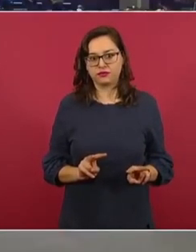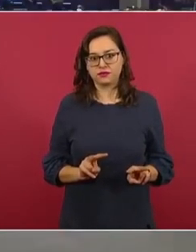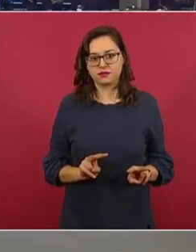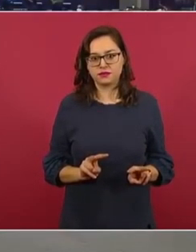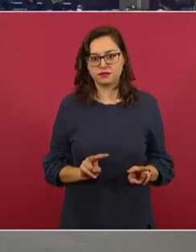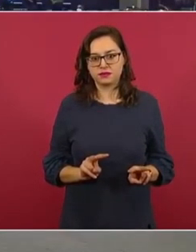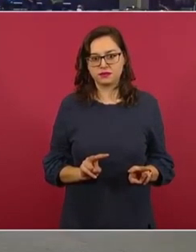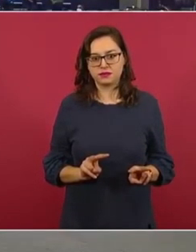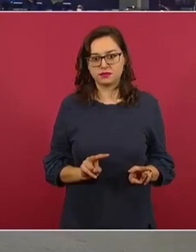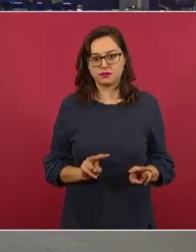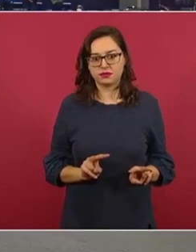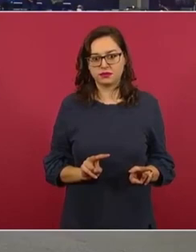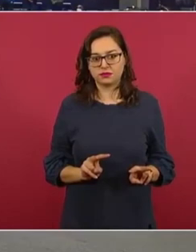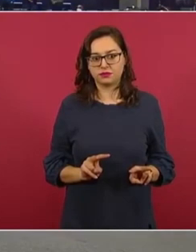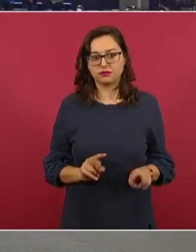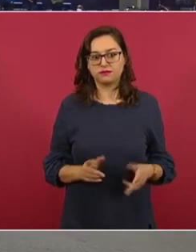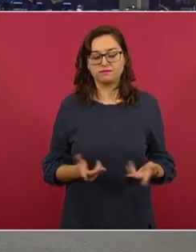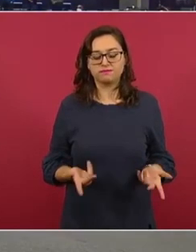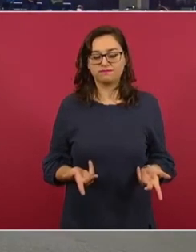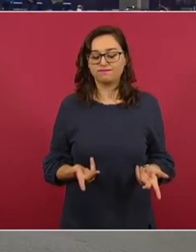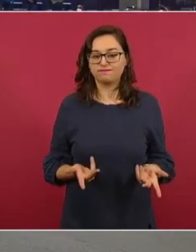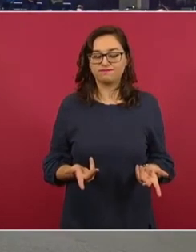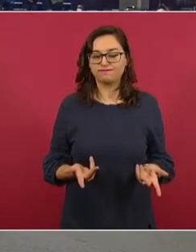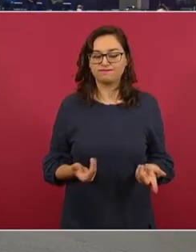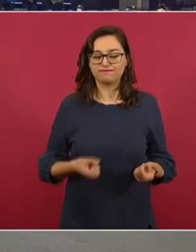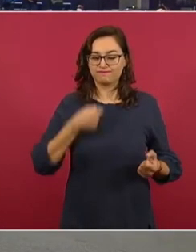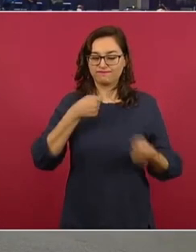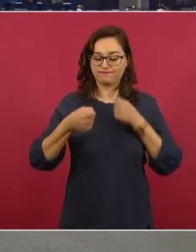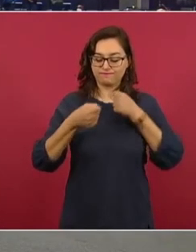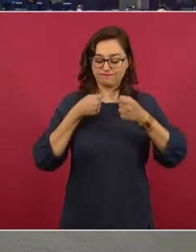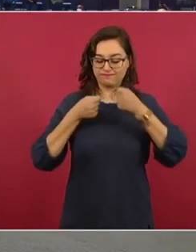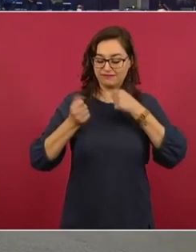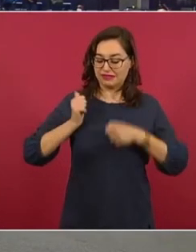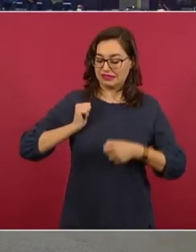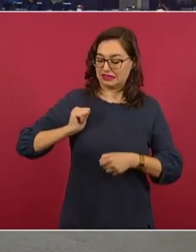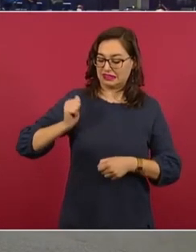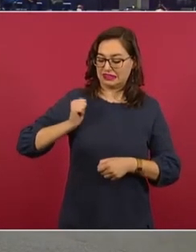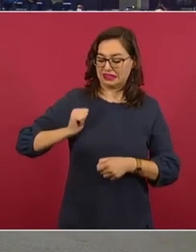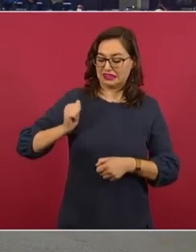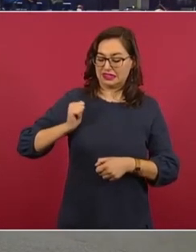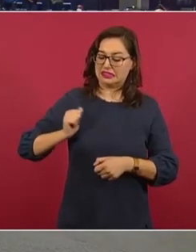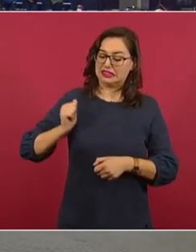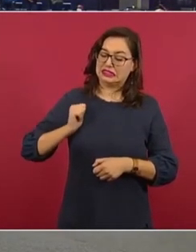Lo otro ya está muy